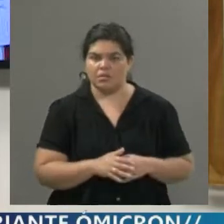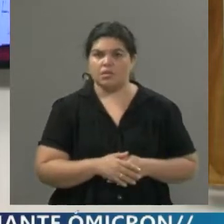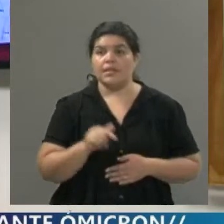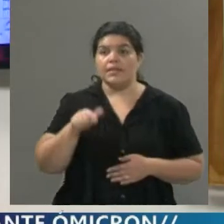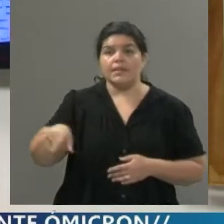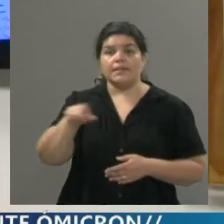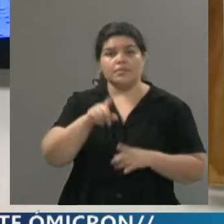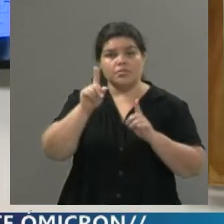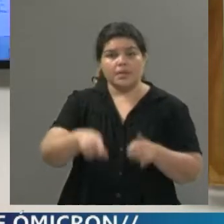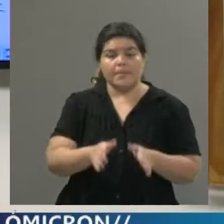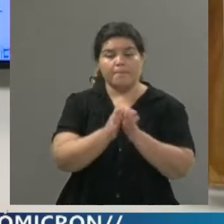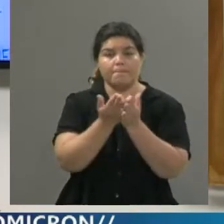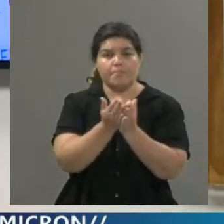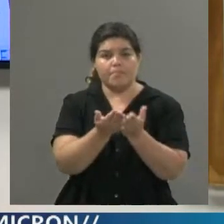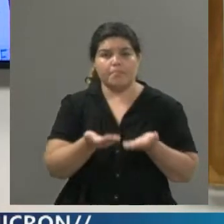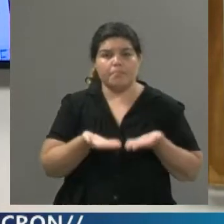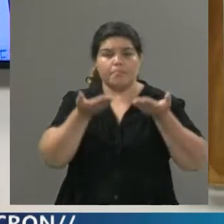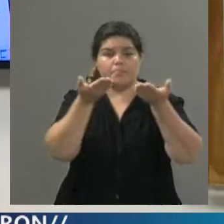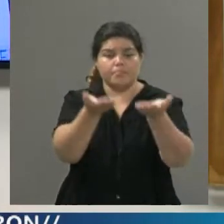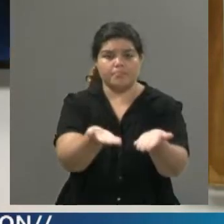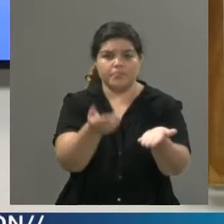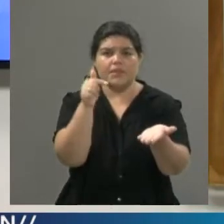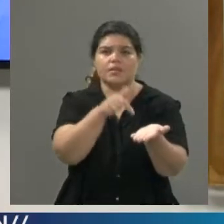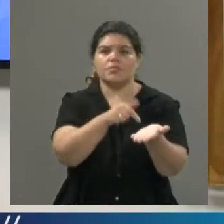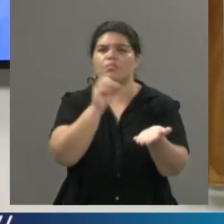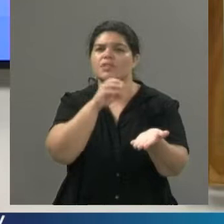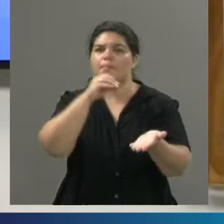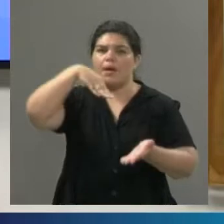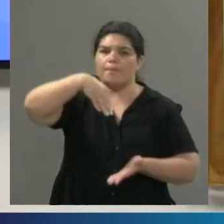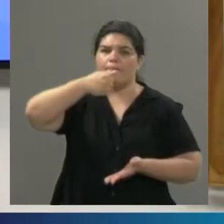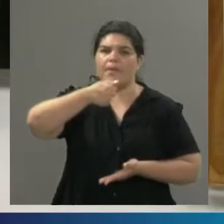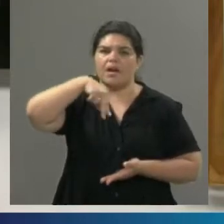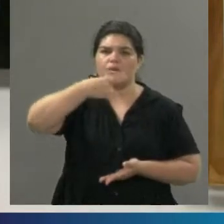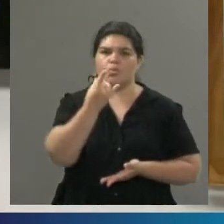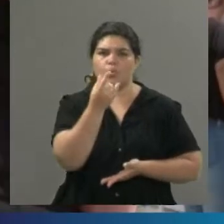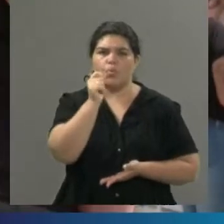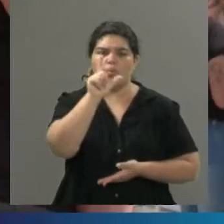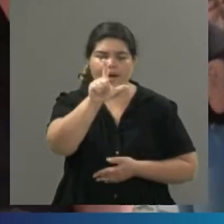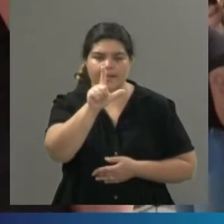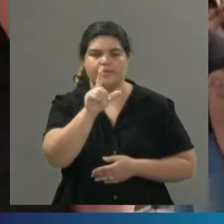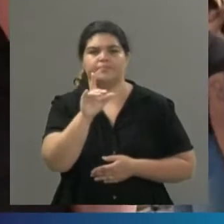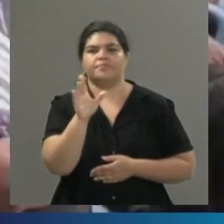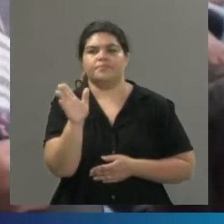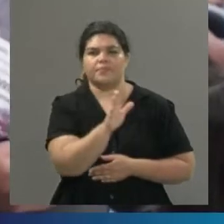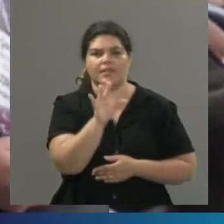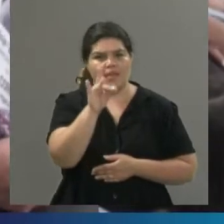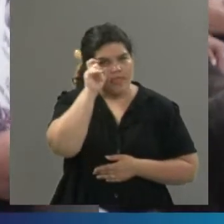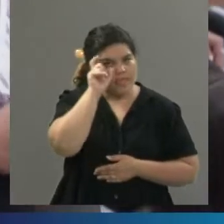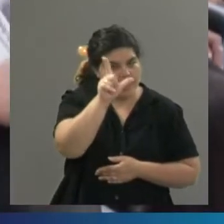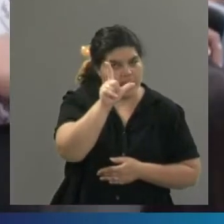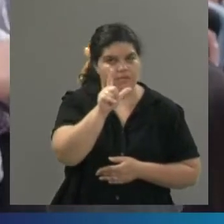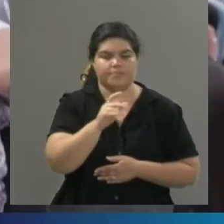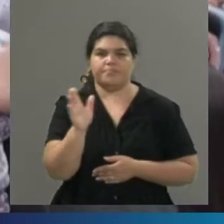el manual de, lo voy a decir bien para no equivocarme, el manual del pequeño detenido de